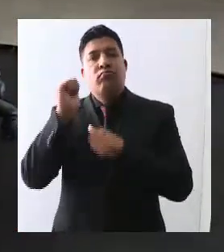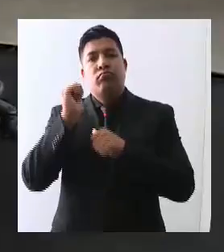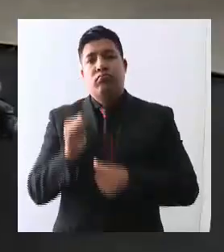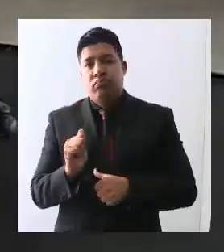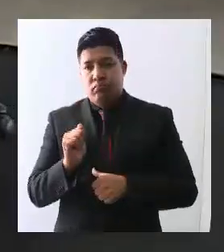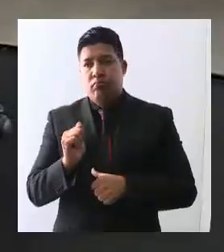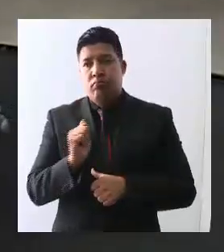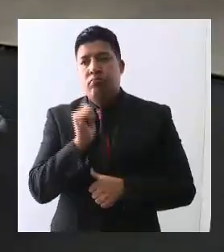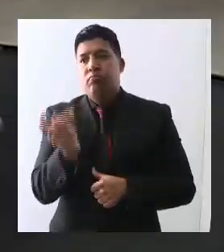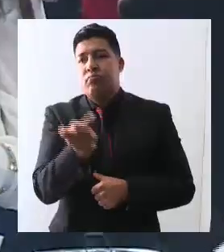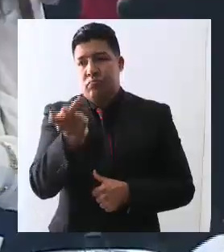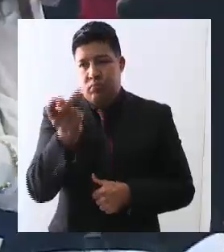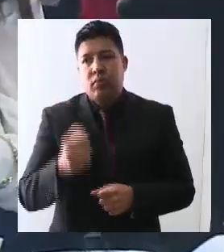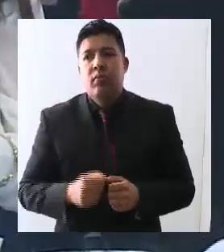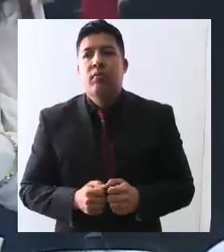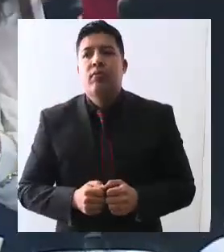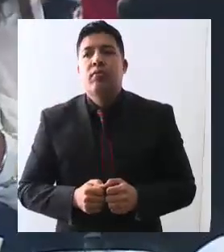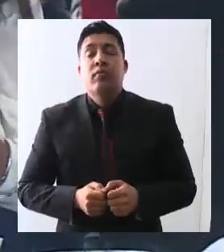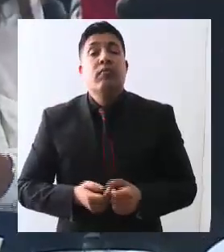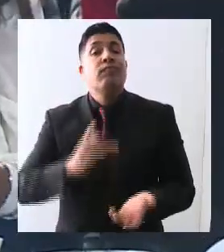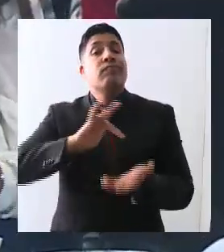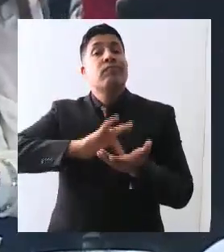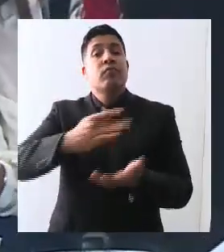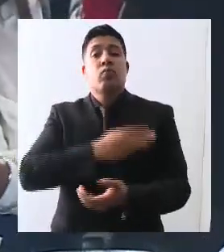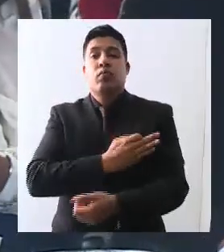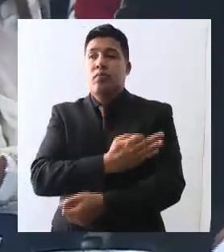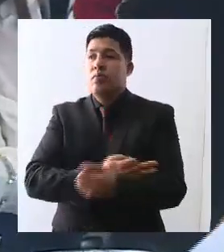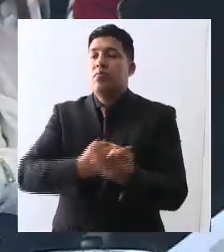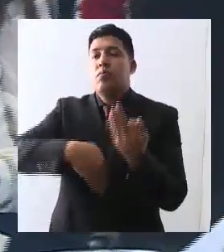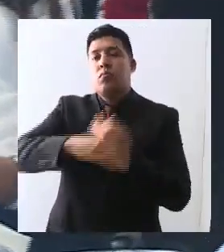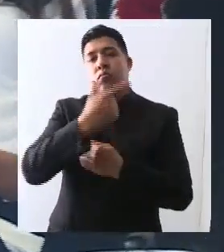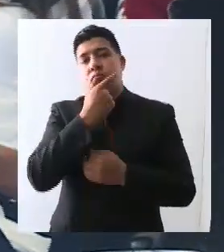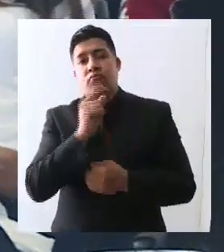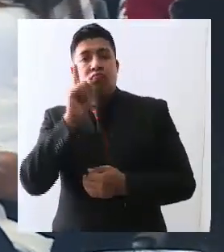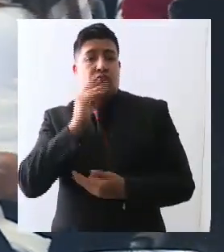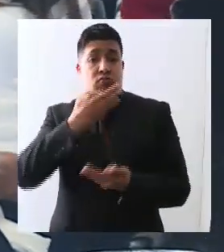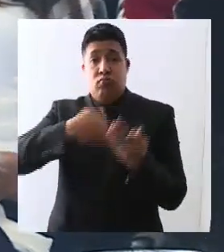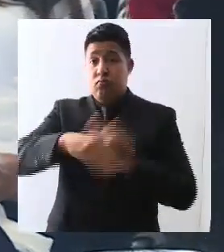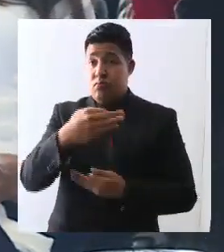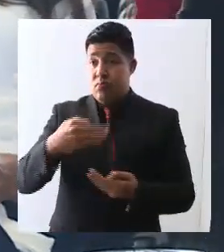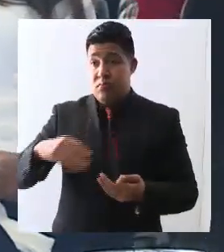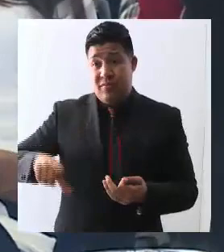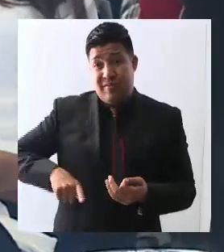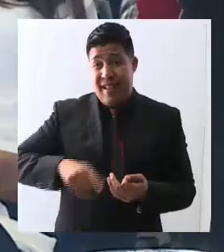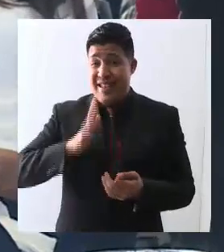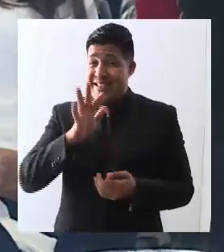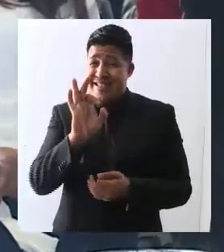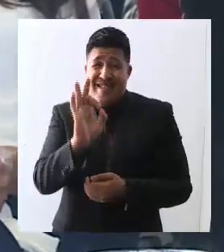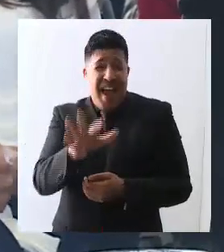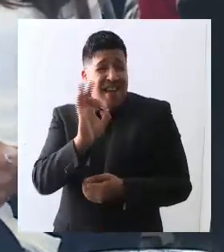Sí, muchas gracias. Buenas tardes a todas, buenas tardes a todos. Gobernador, ya casi, ya casi.